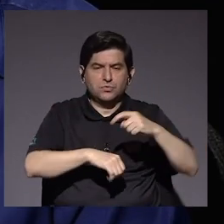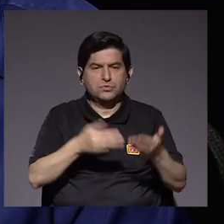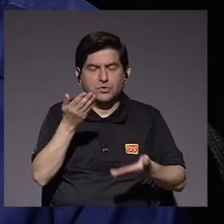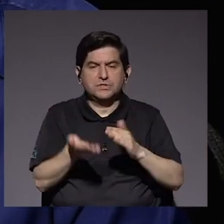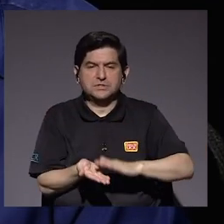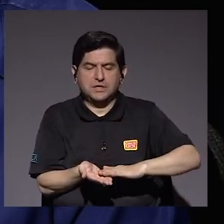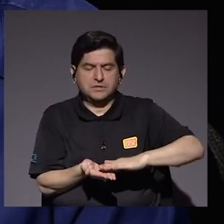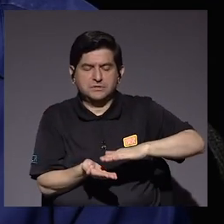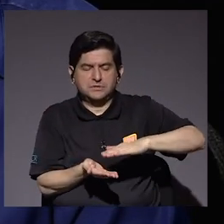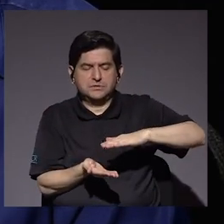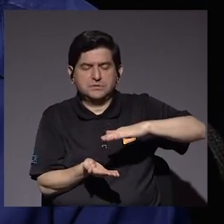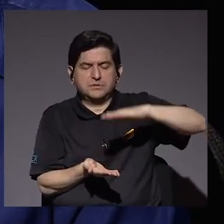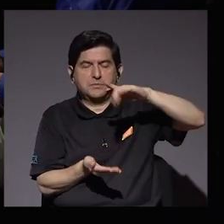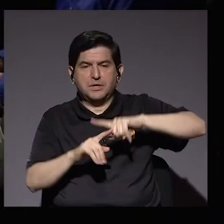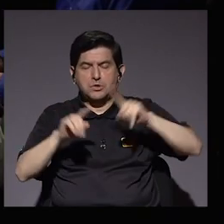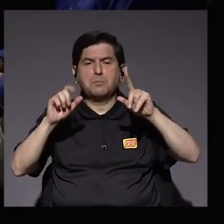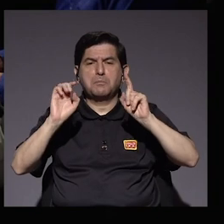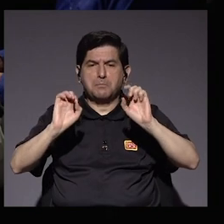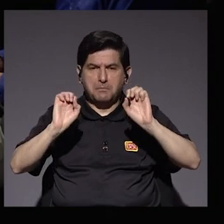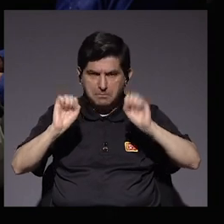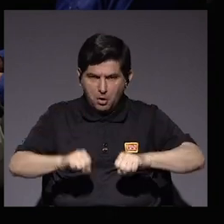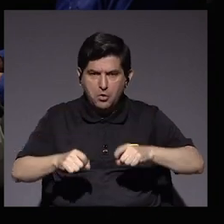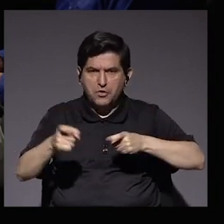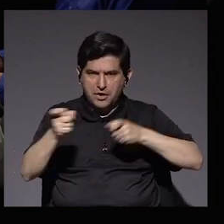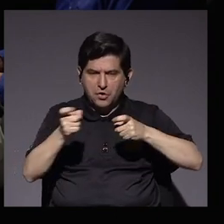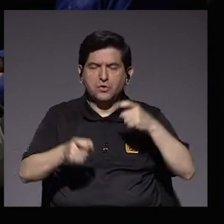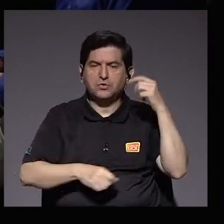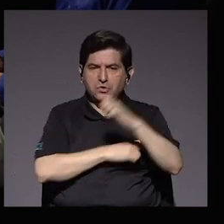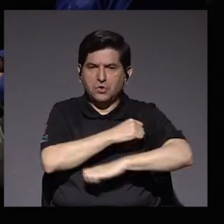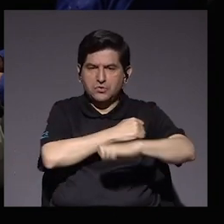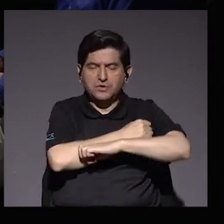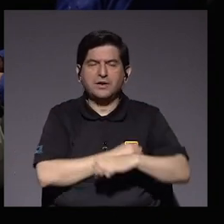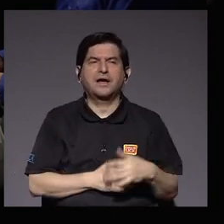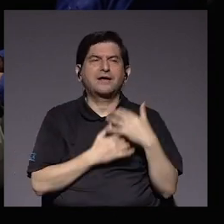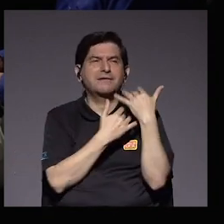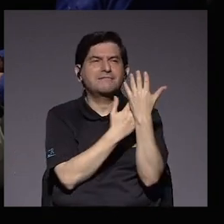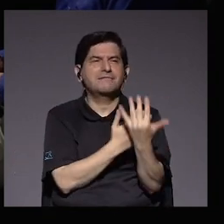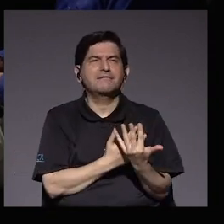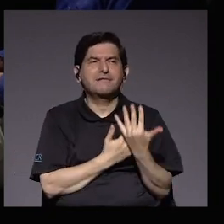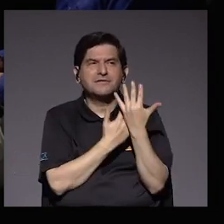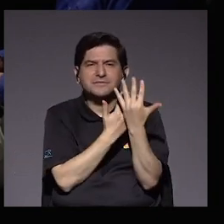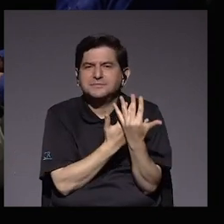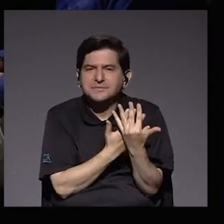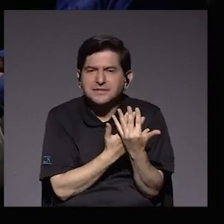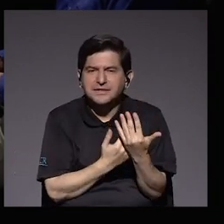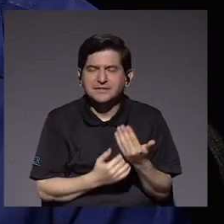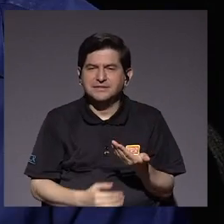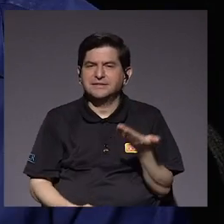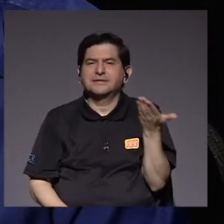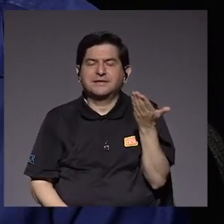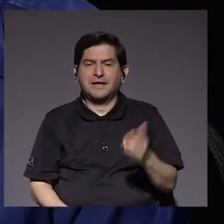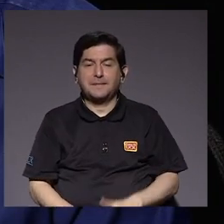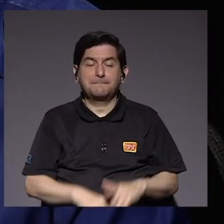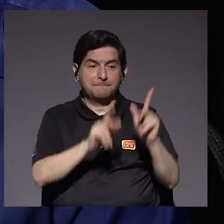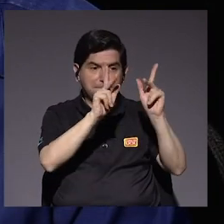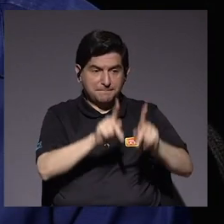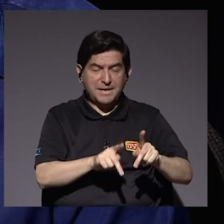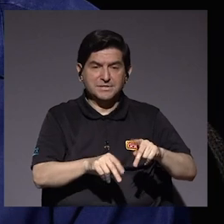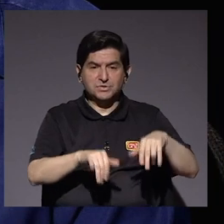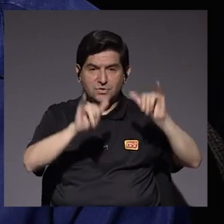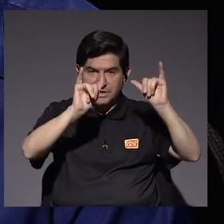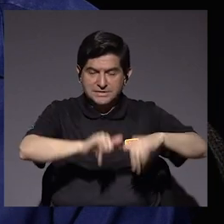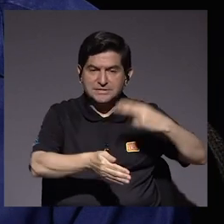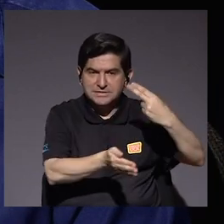aunque ha habido un aumento, todavía es manejable para el Estado. La expectativa es que los pacientes